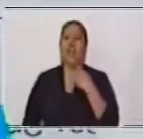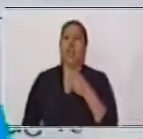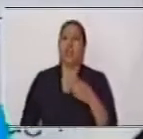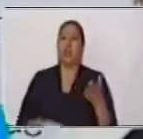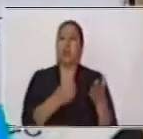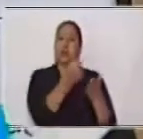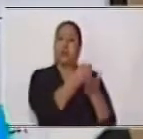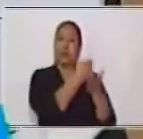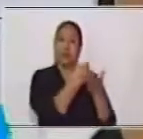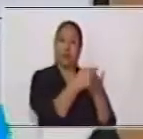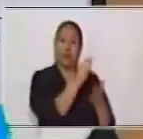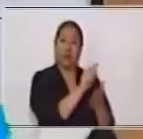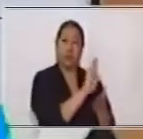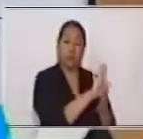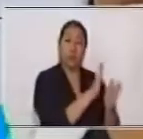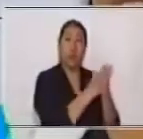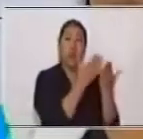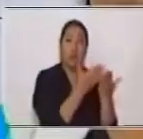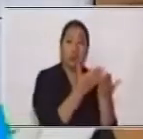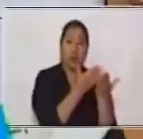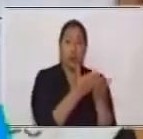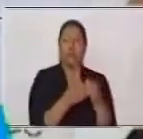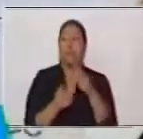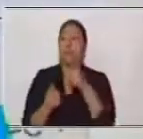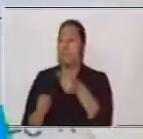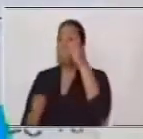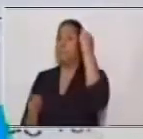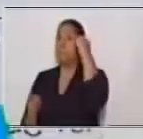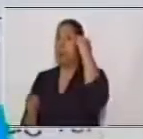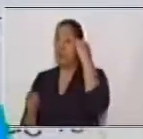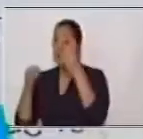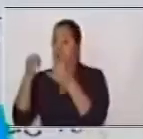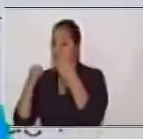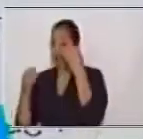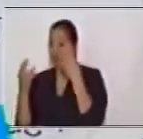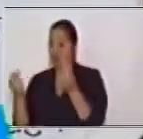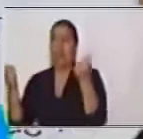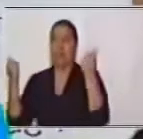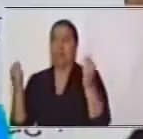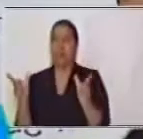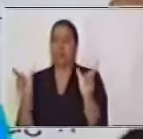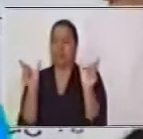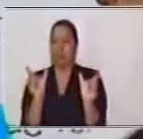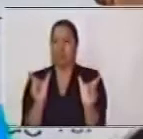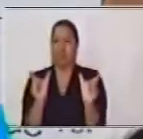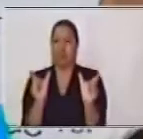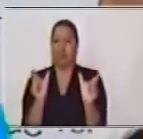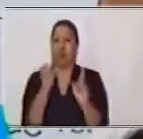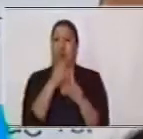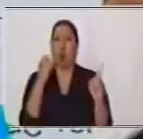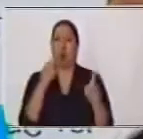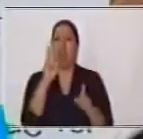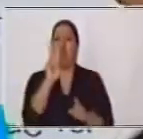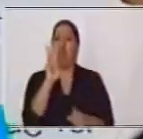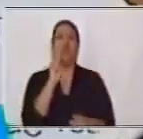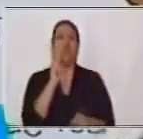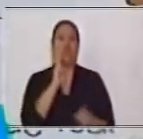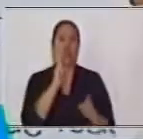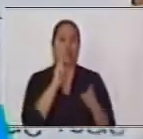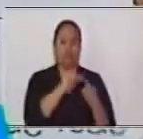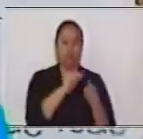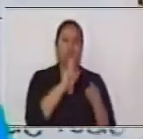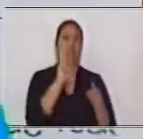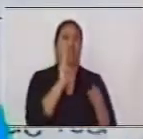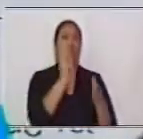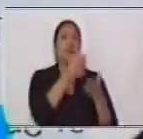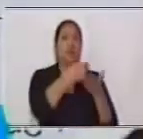terminaría pronto. Si te das cuenta, en la oración hay dos verbos. El verbo escribía, el